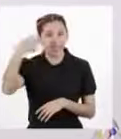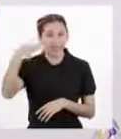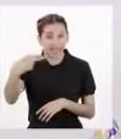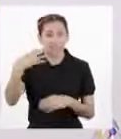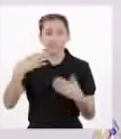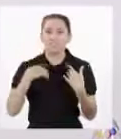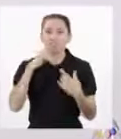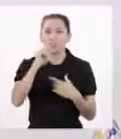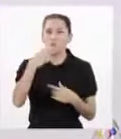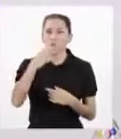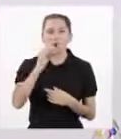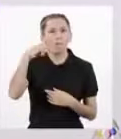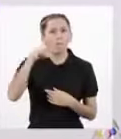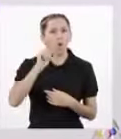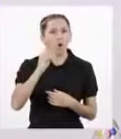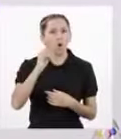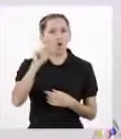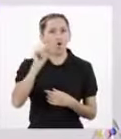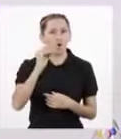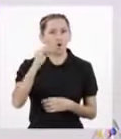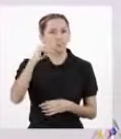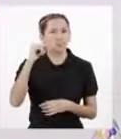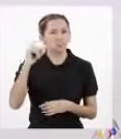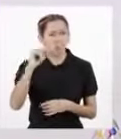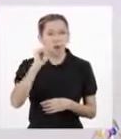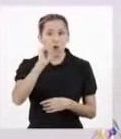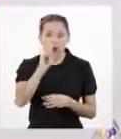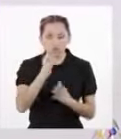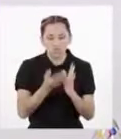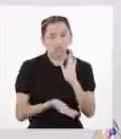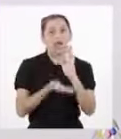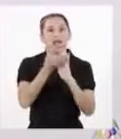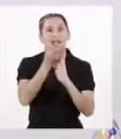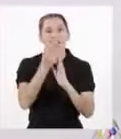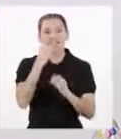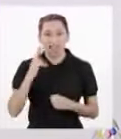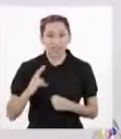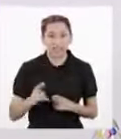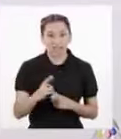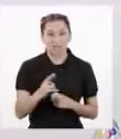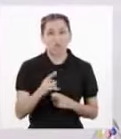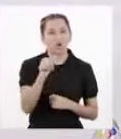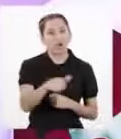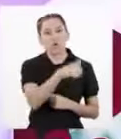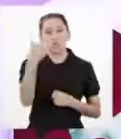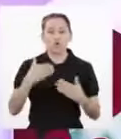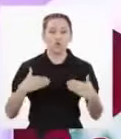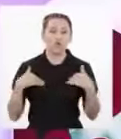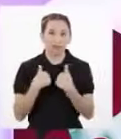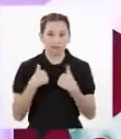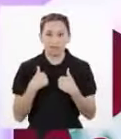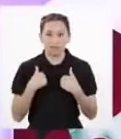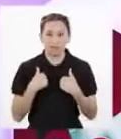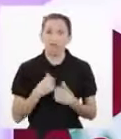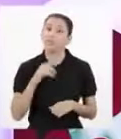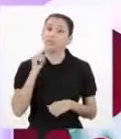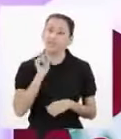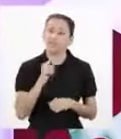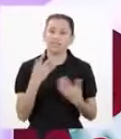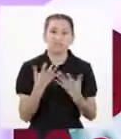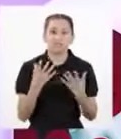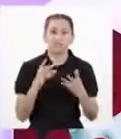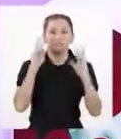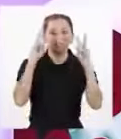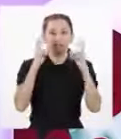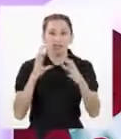una homología muy alta con el genoma de monos Ratones y otros mamíferos Eso nos permite abordar estudios